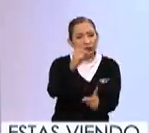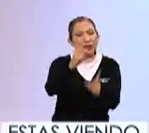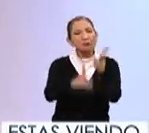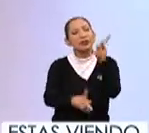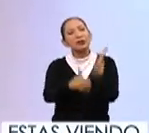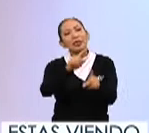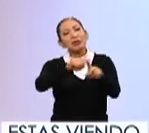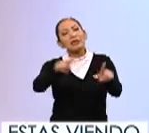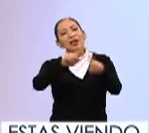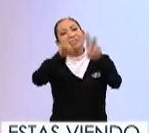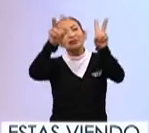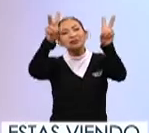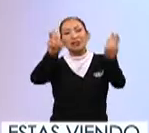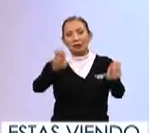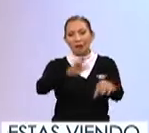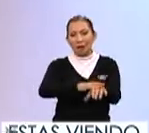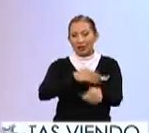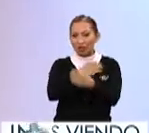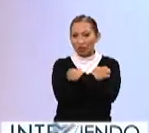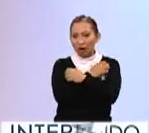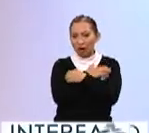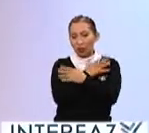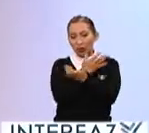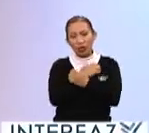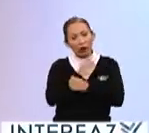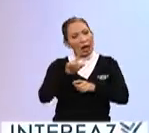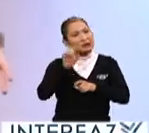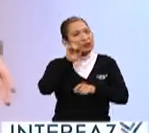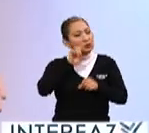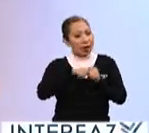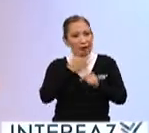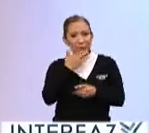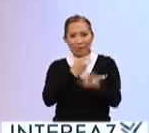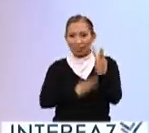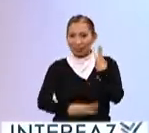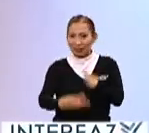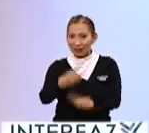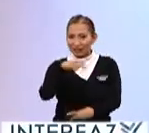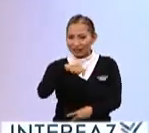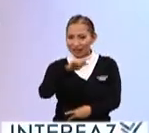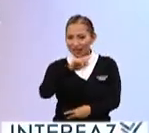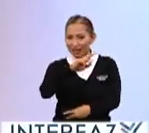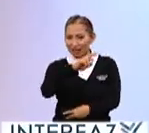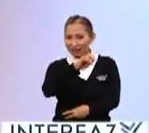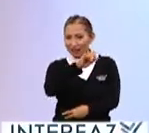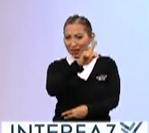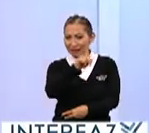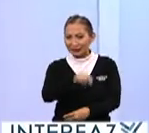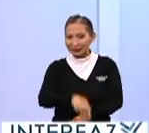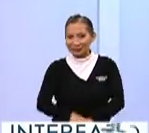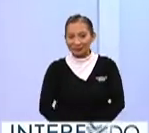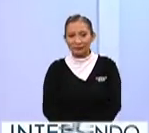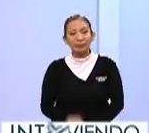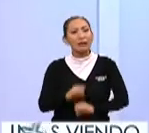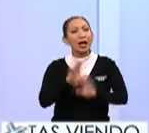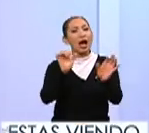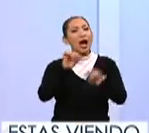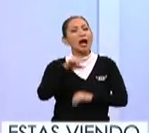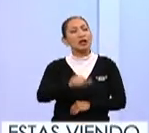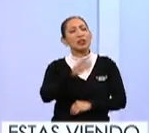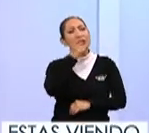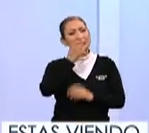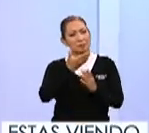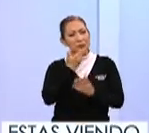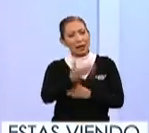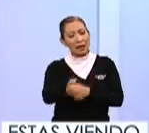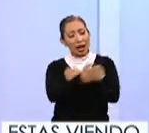hablaremos de muchos otros temas más en educación, como la educación sexual. Les damos la bienvenida, esto es Interfaces. Así es, Ana Cristina, lo